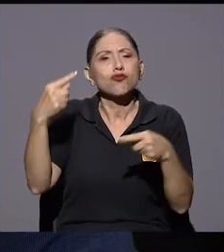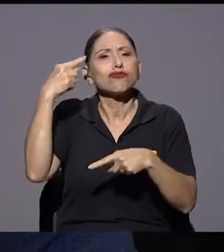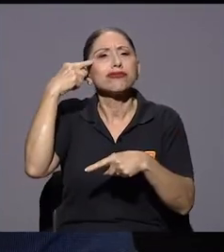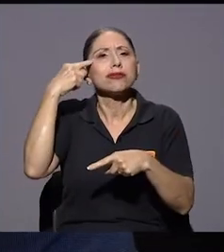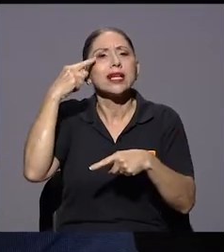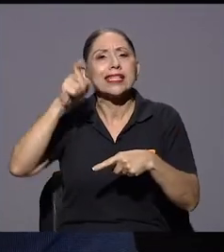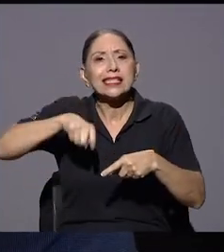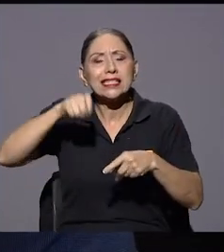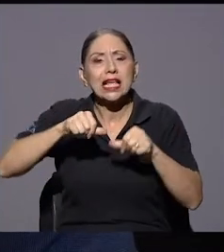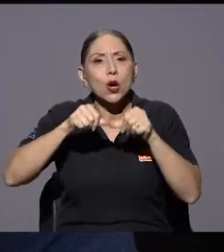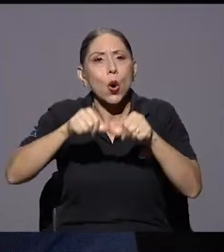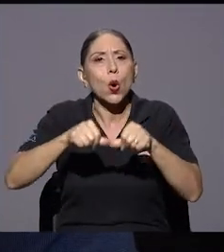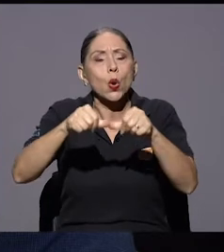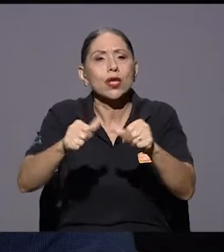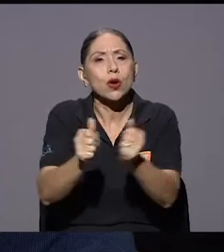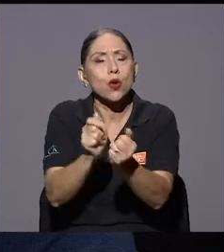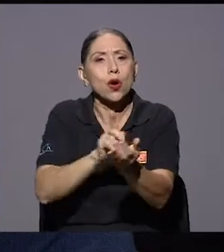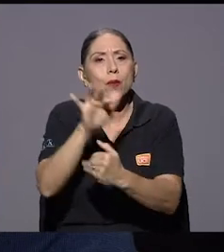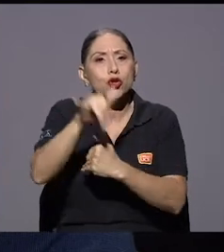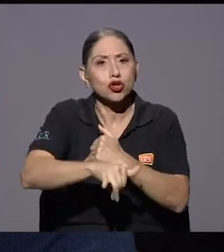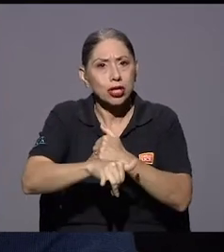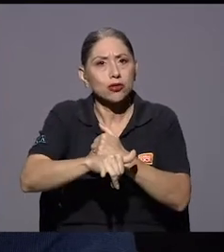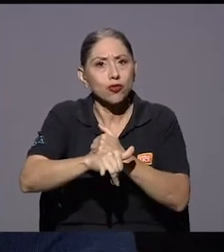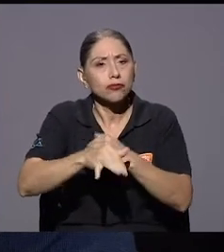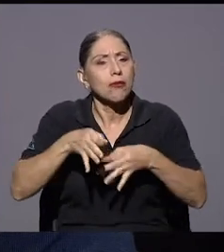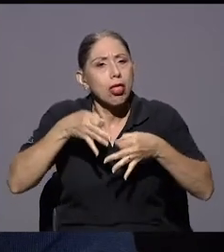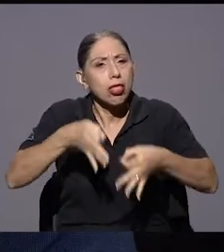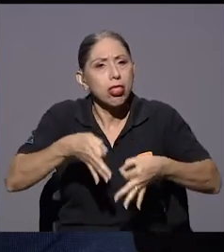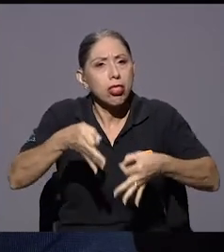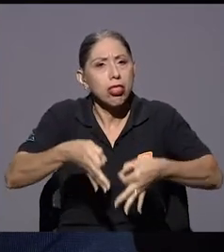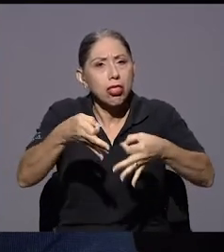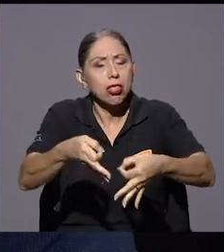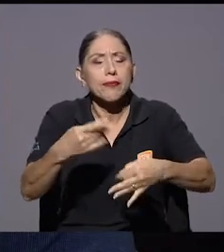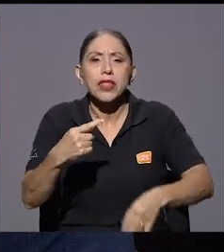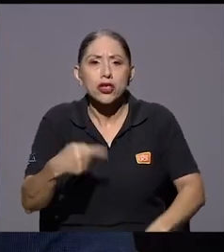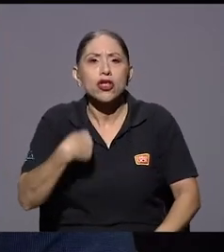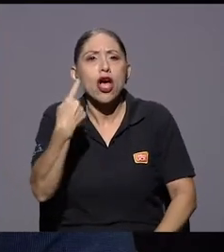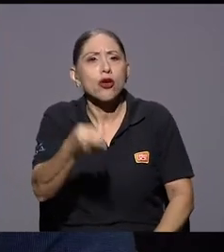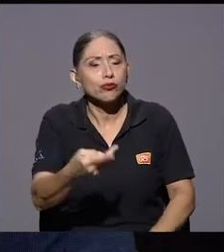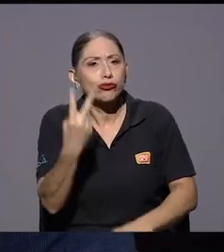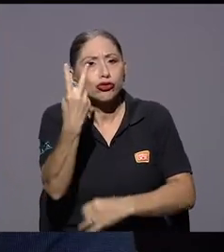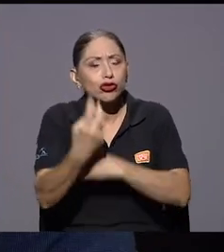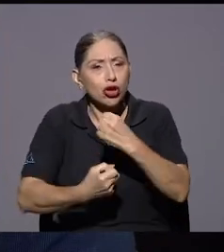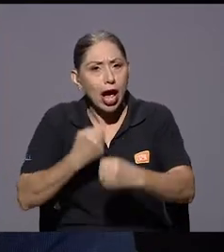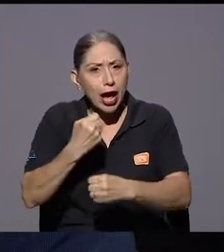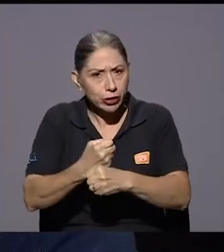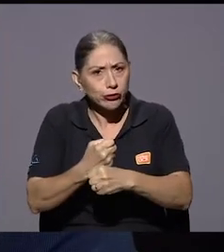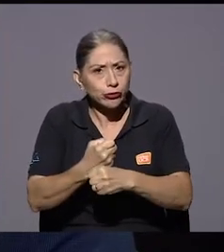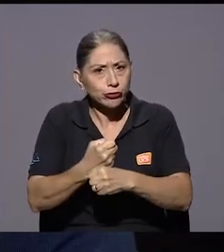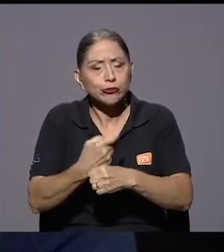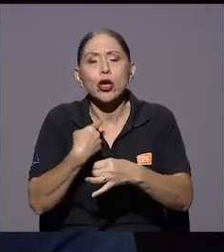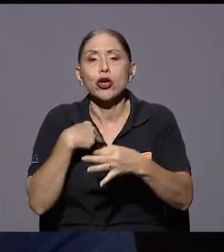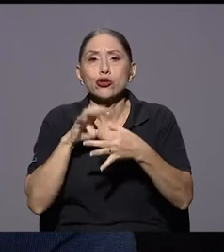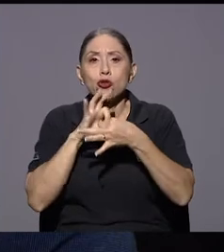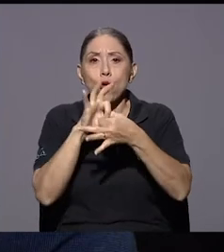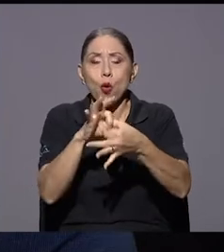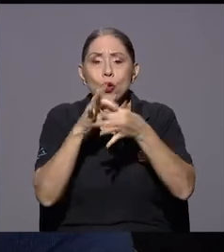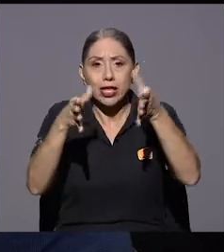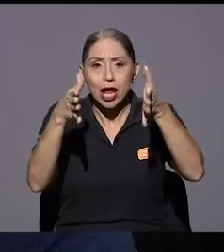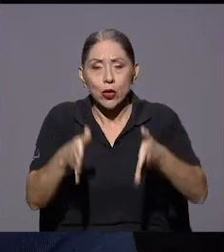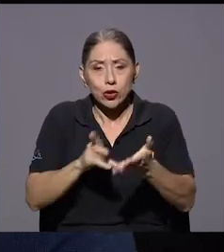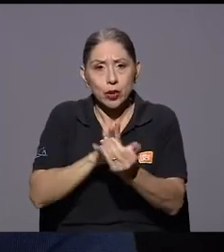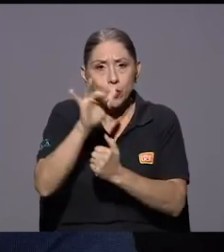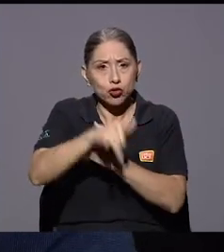continuar con el proyecto y ampliarlo ¿verdad? y creo que después de eso vinieron dos años más digamos yo coordiné el proyecto